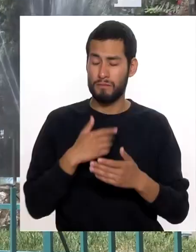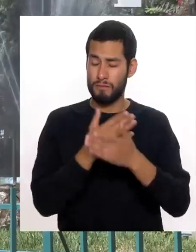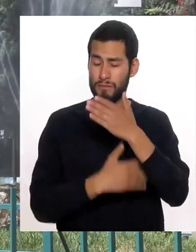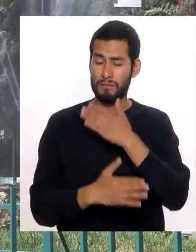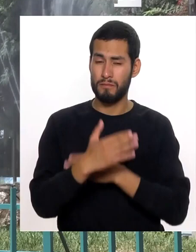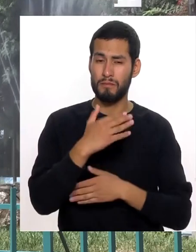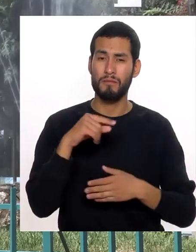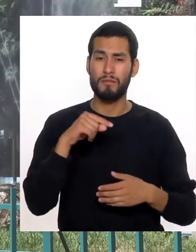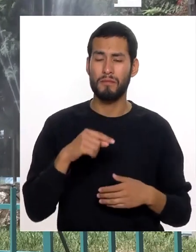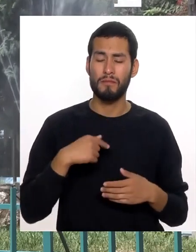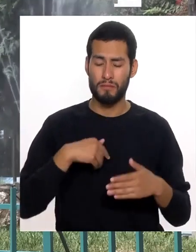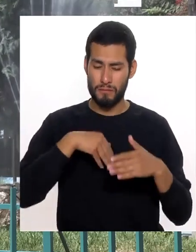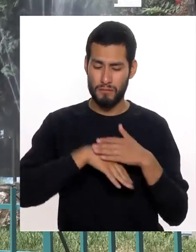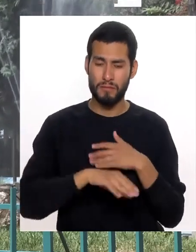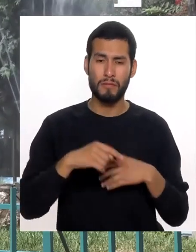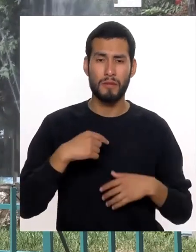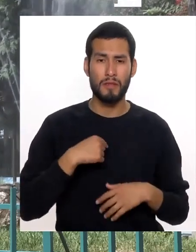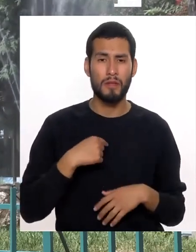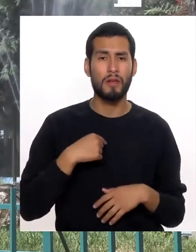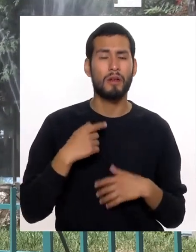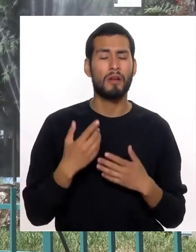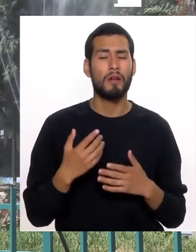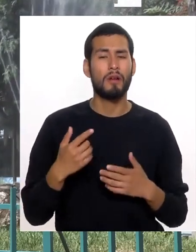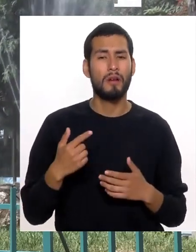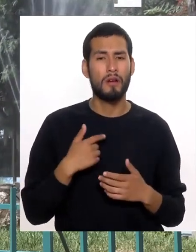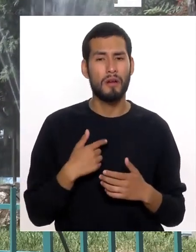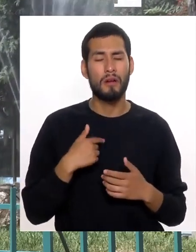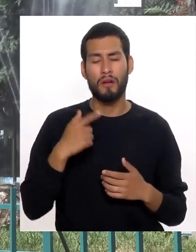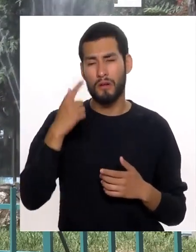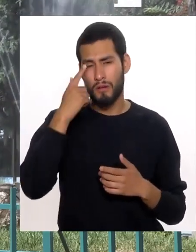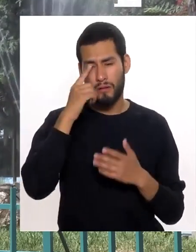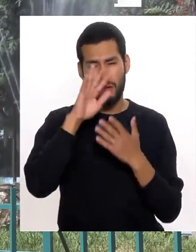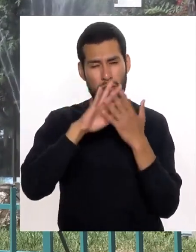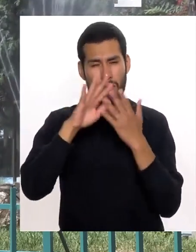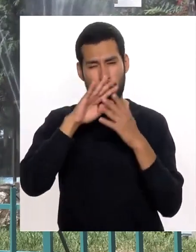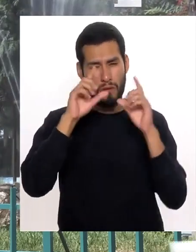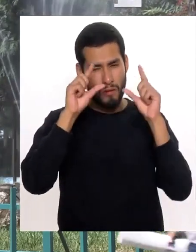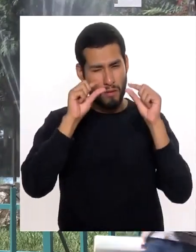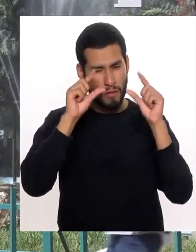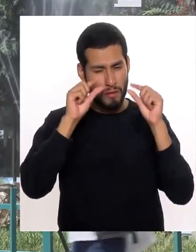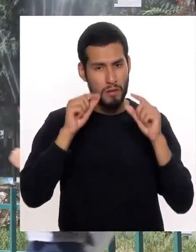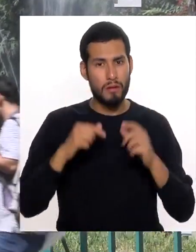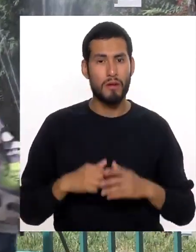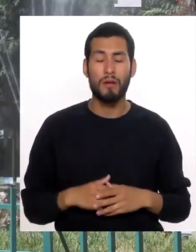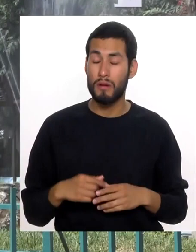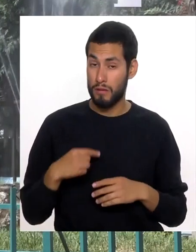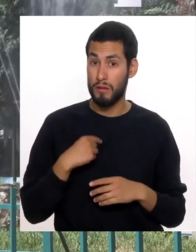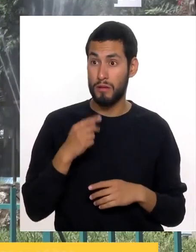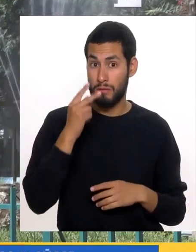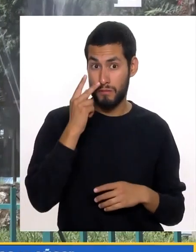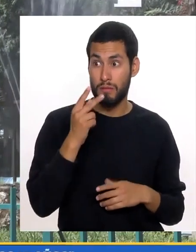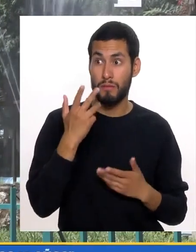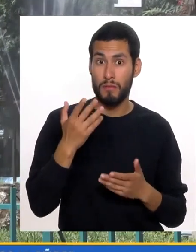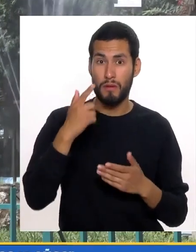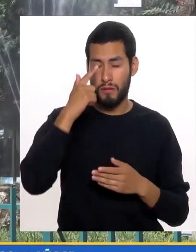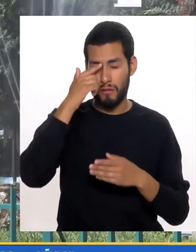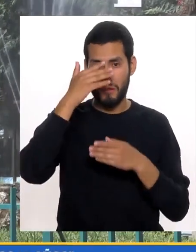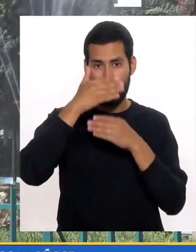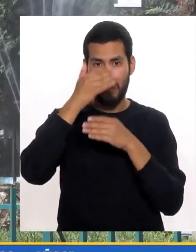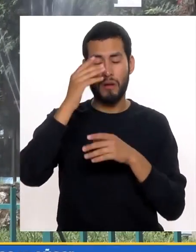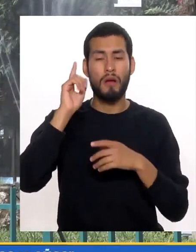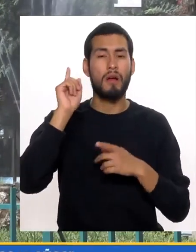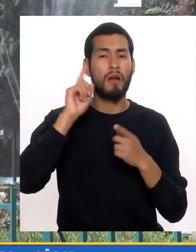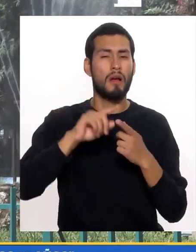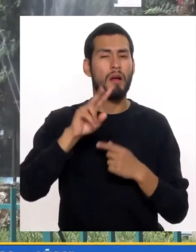Mi discapacidad Es desde nacimiento Nací Con una baja Visión Yo podía ver